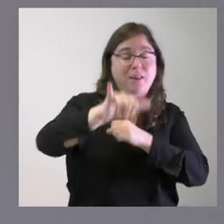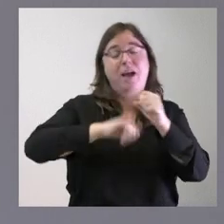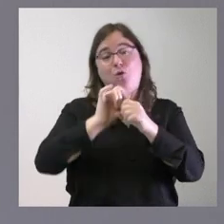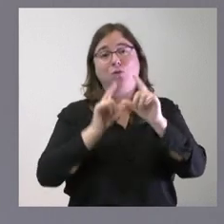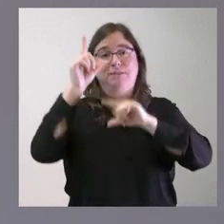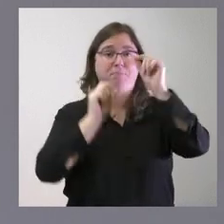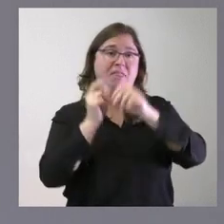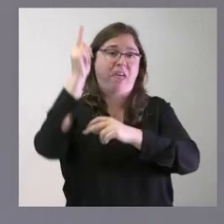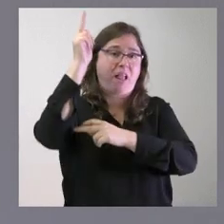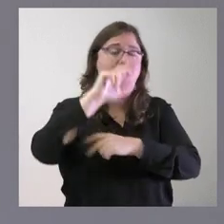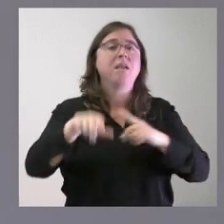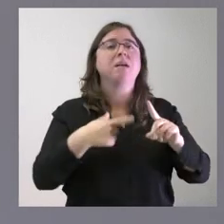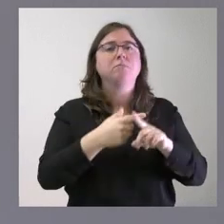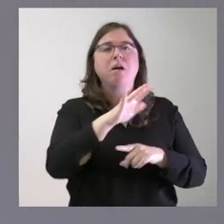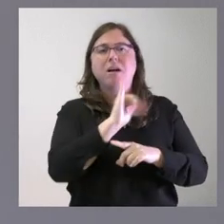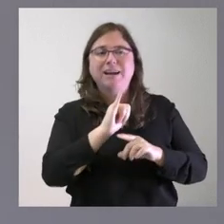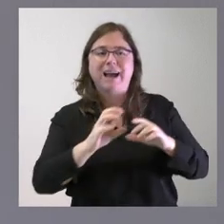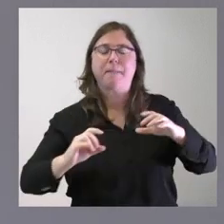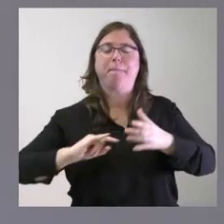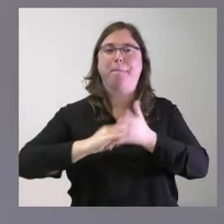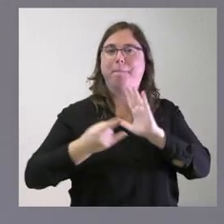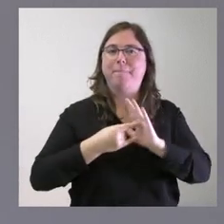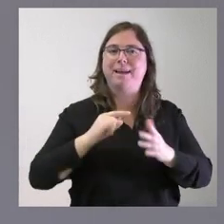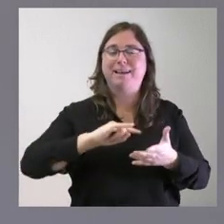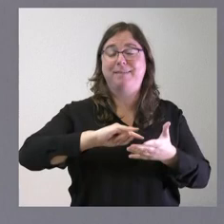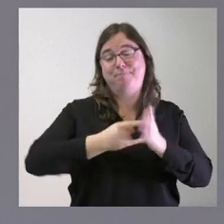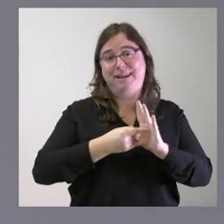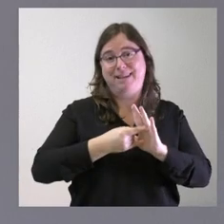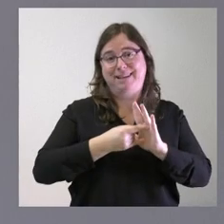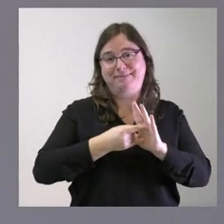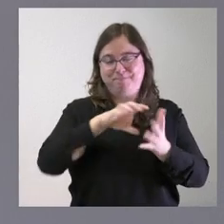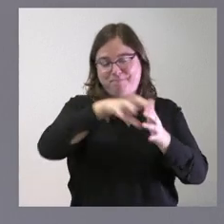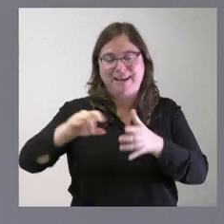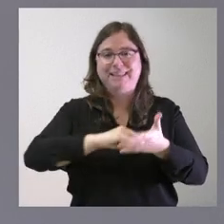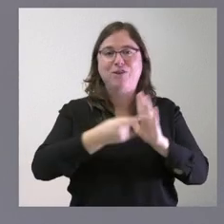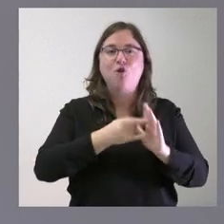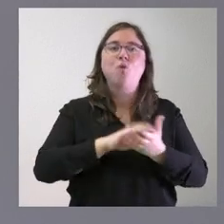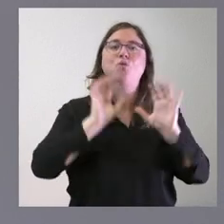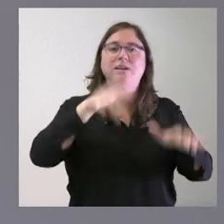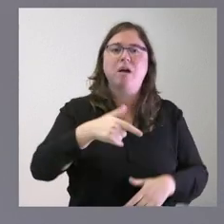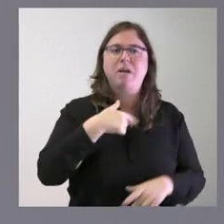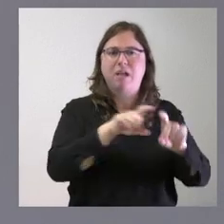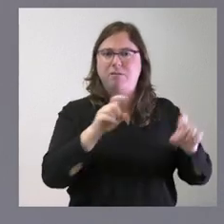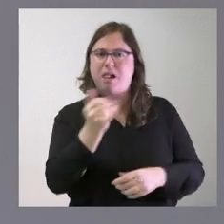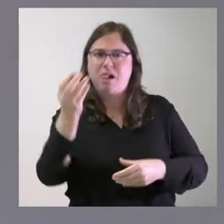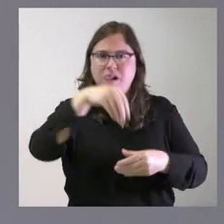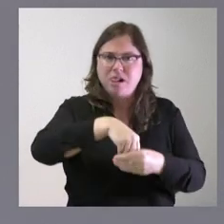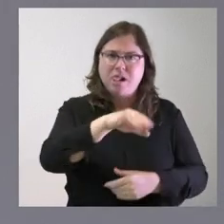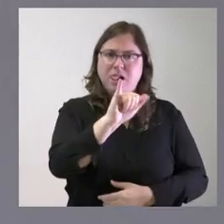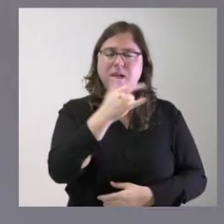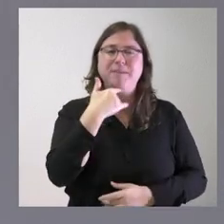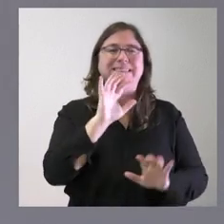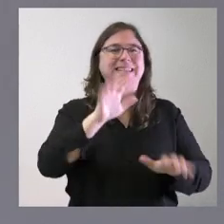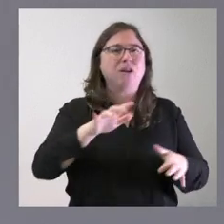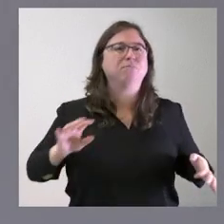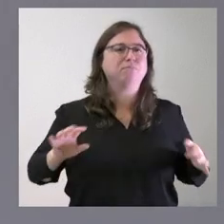referencia a la existencia de un parque tecnológico de la Junta de Castilla y León a la existencia de empresas en nuestra comunidad y específicamente en León